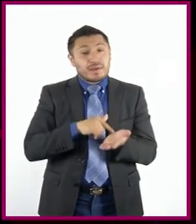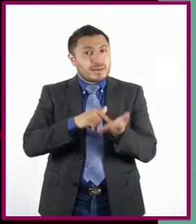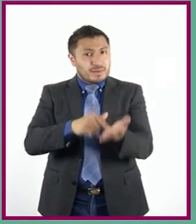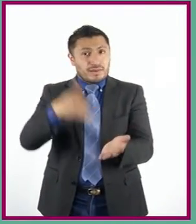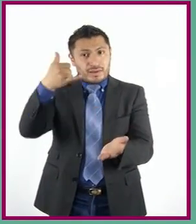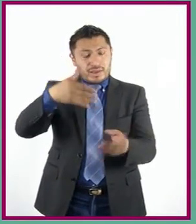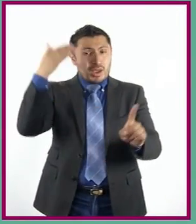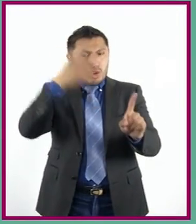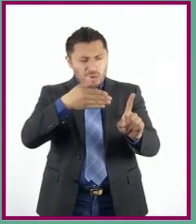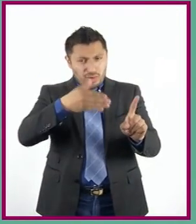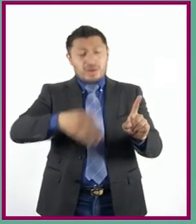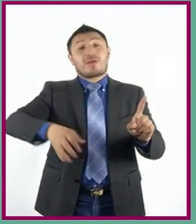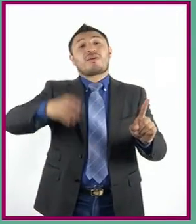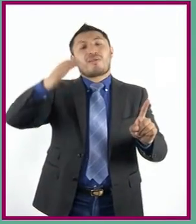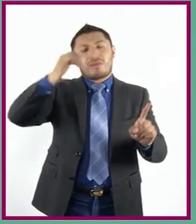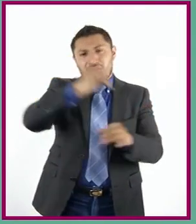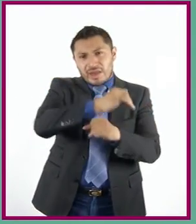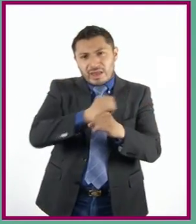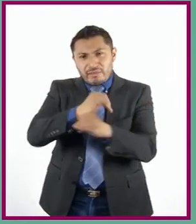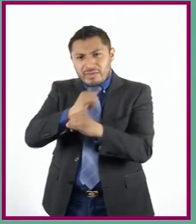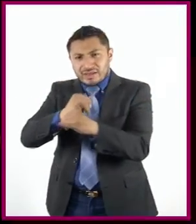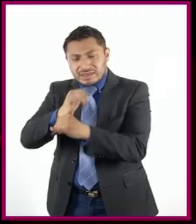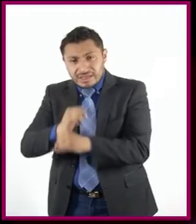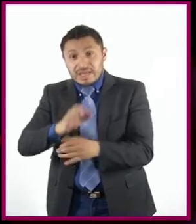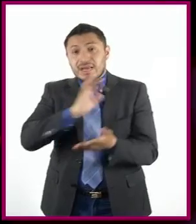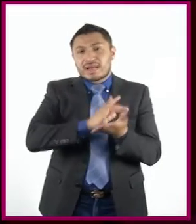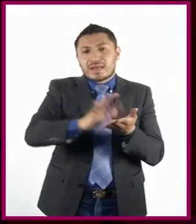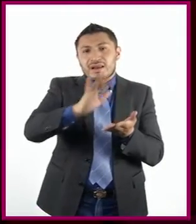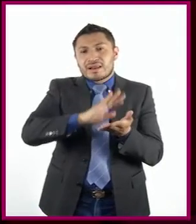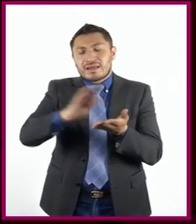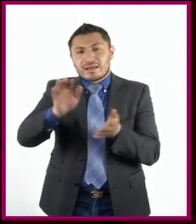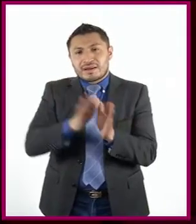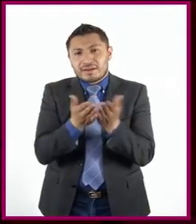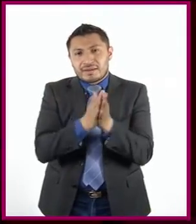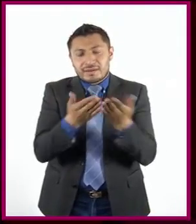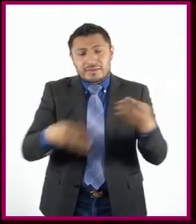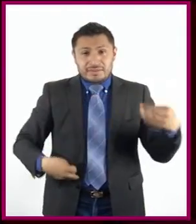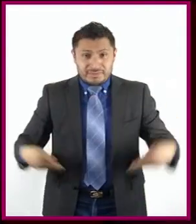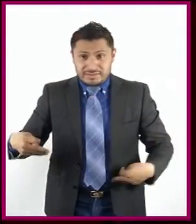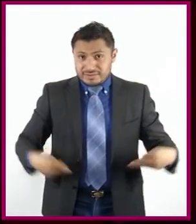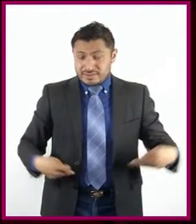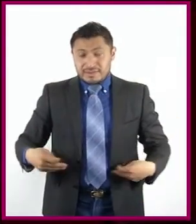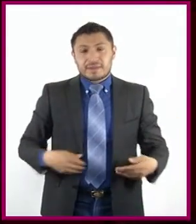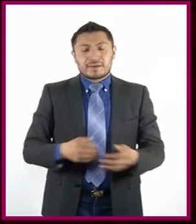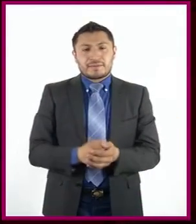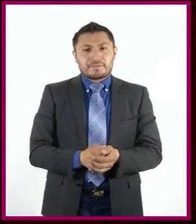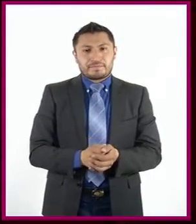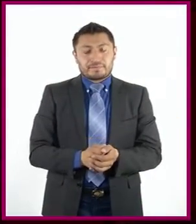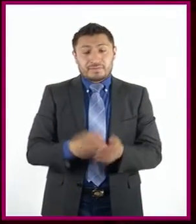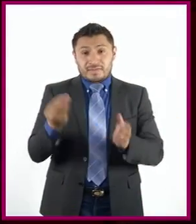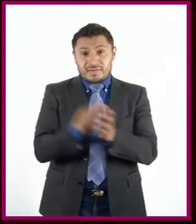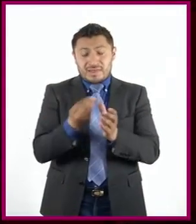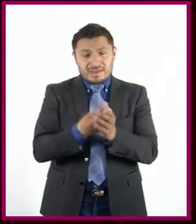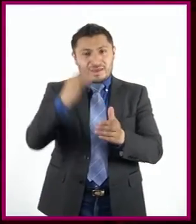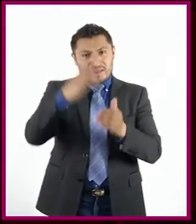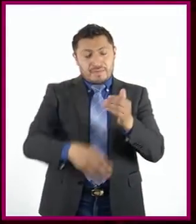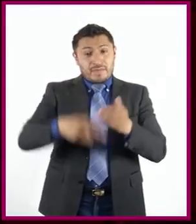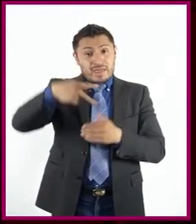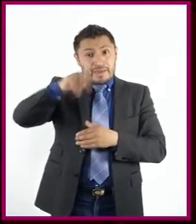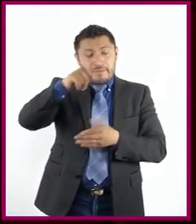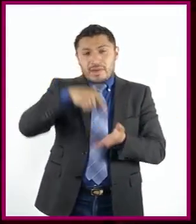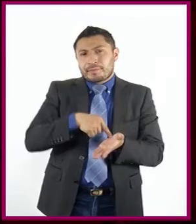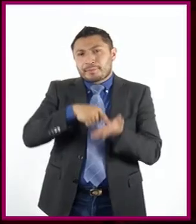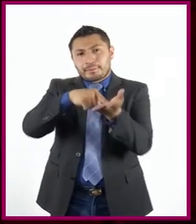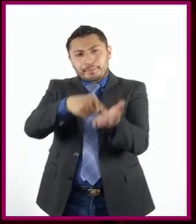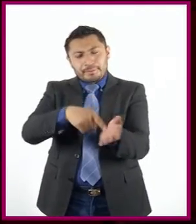explorar y leer obras de teatro. Antes de concluir la sesión de hoy, les proponemos